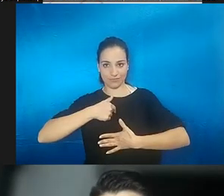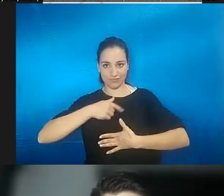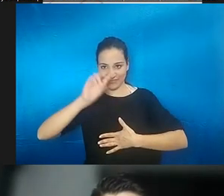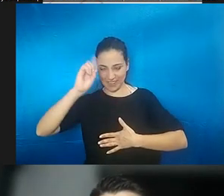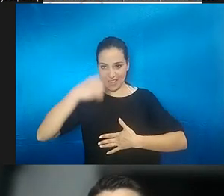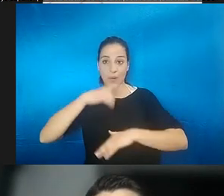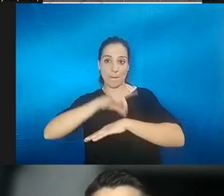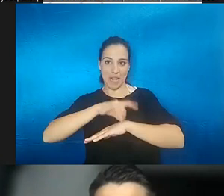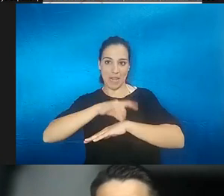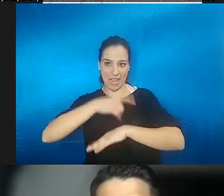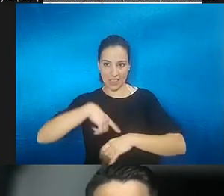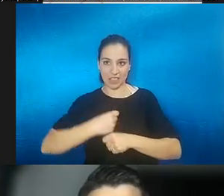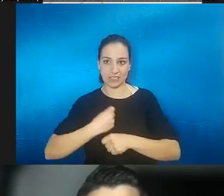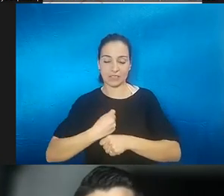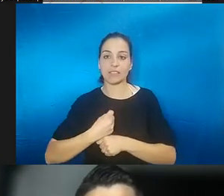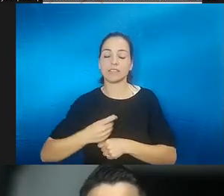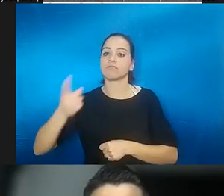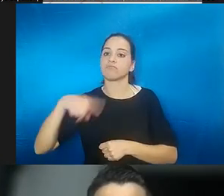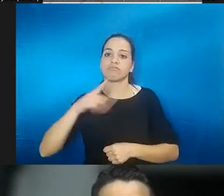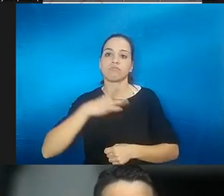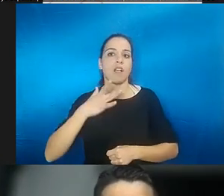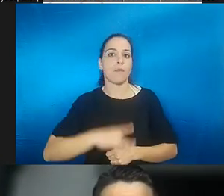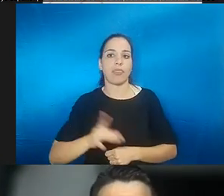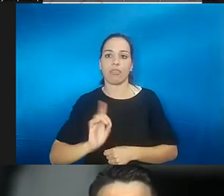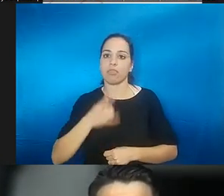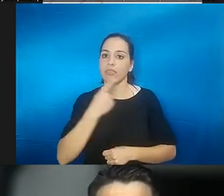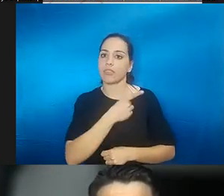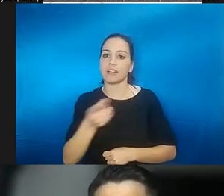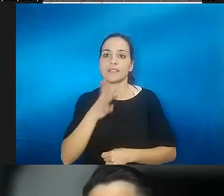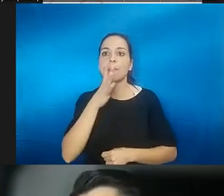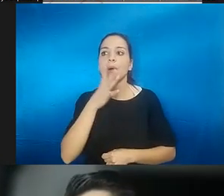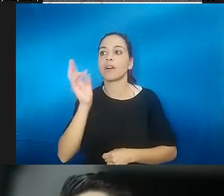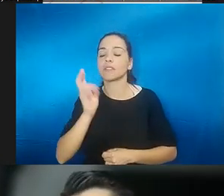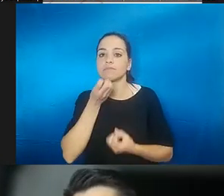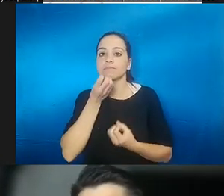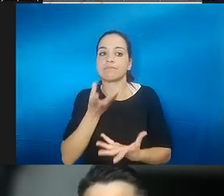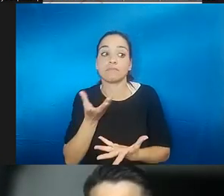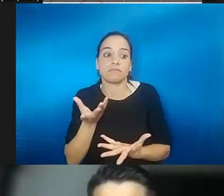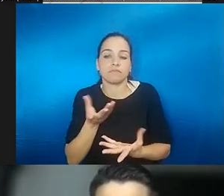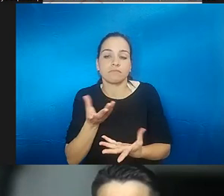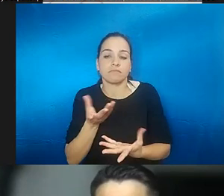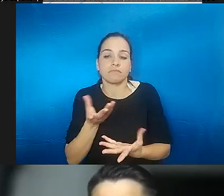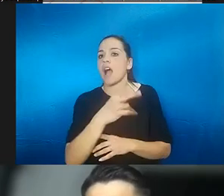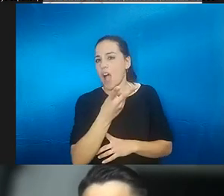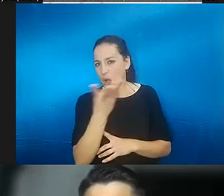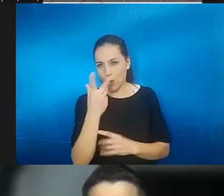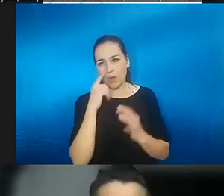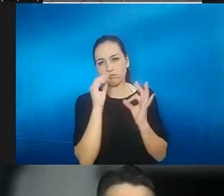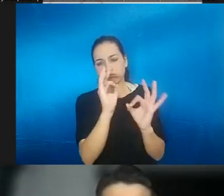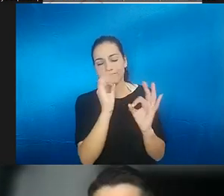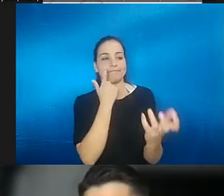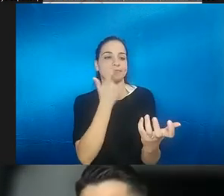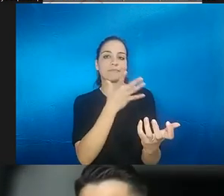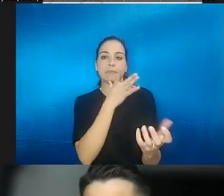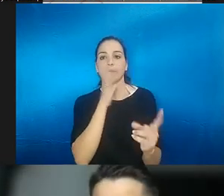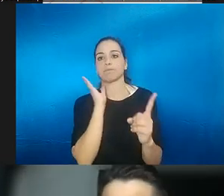es que no somos capaces en muchas ocasiones de deciros por qué os ha pasado hay casos muy concretos que sí son muy llamativos